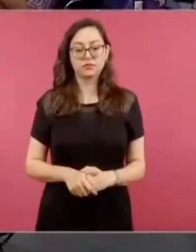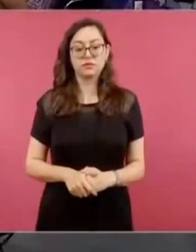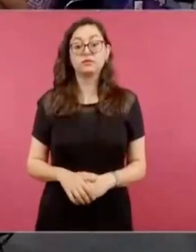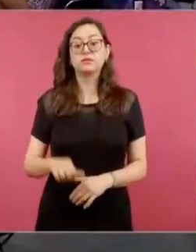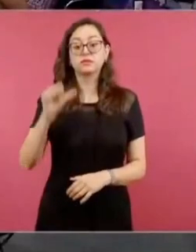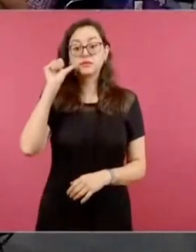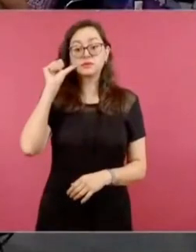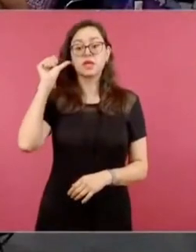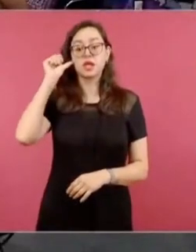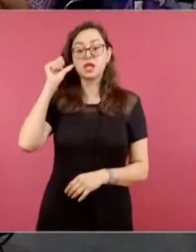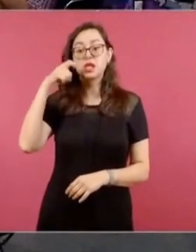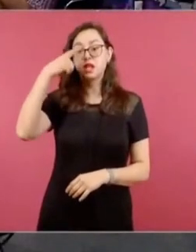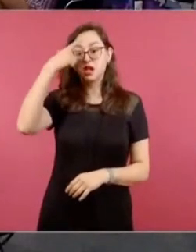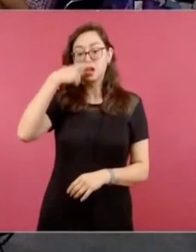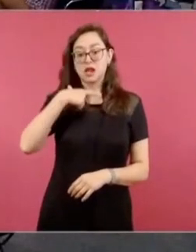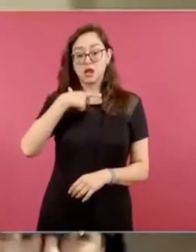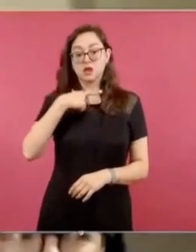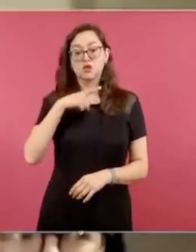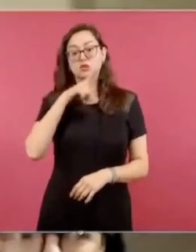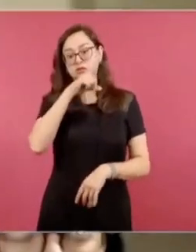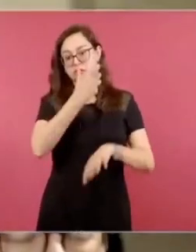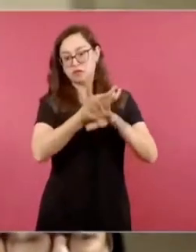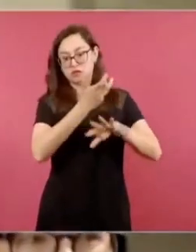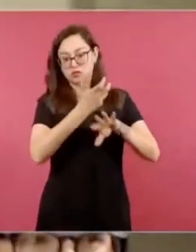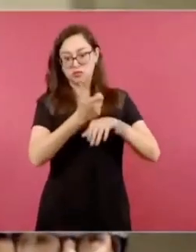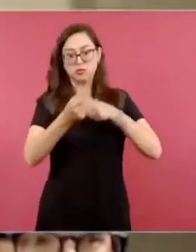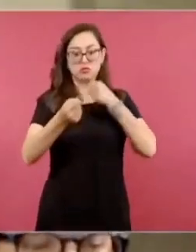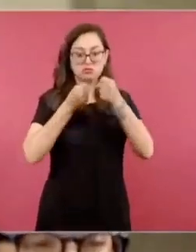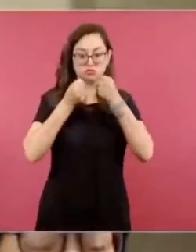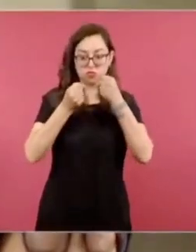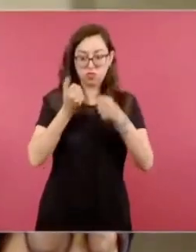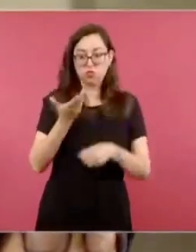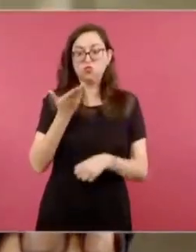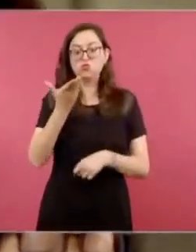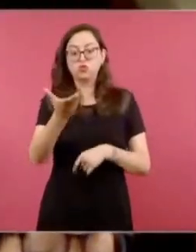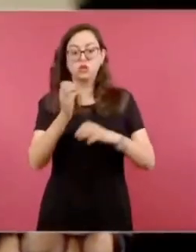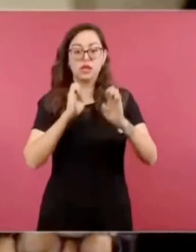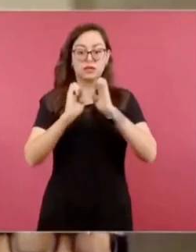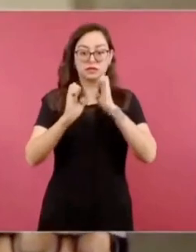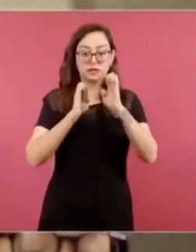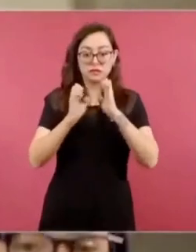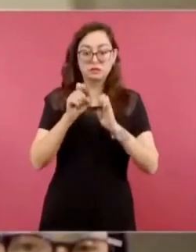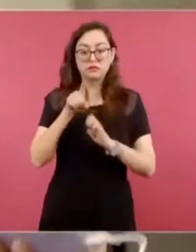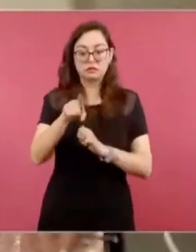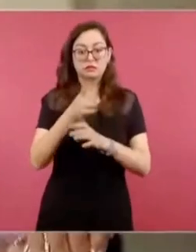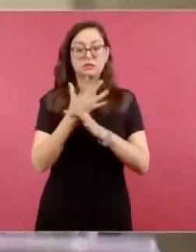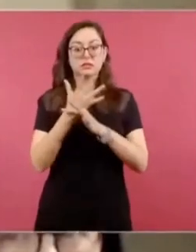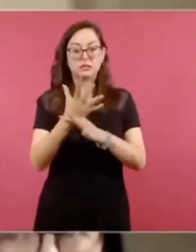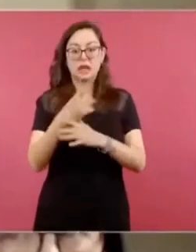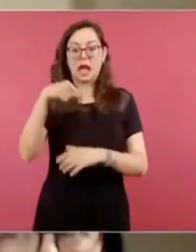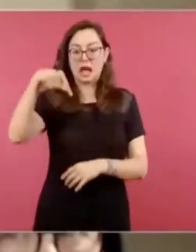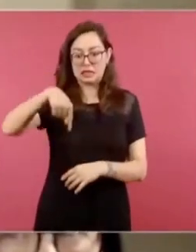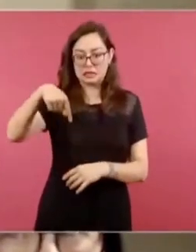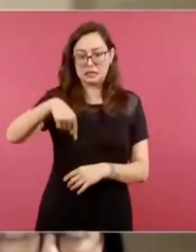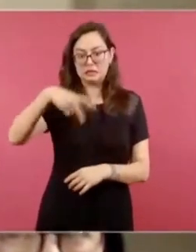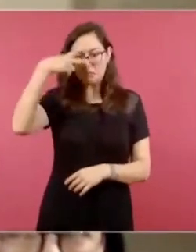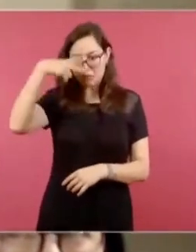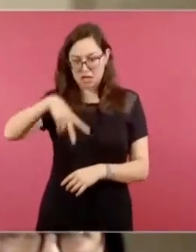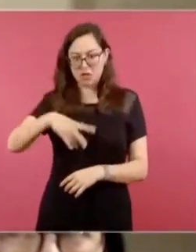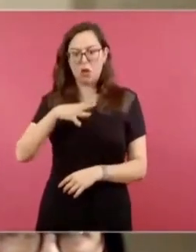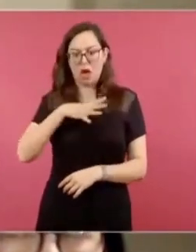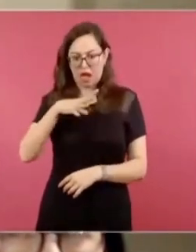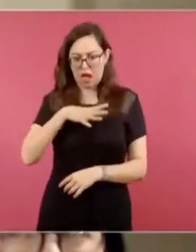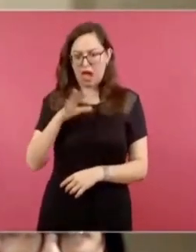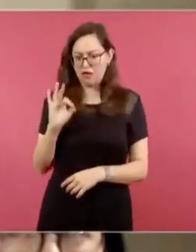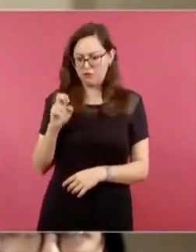Buenas noches con la cadena estadounidense. Usted reconoce que el fentanilo se produce en México. ¿Cuál es la estrategia que se va a trabajar